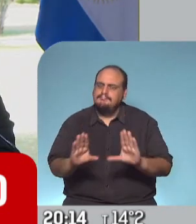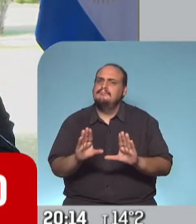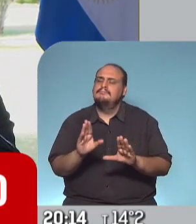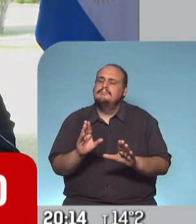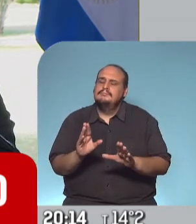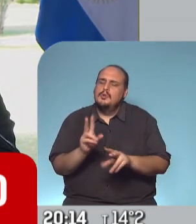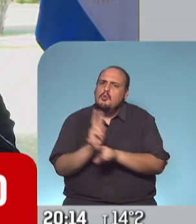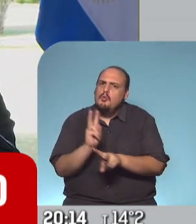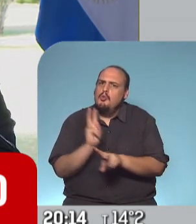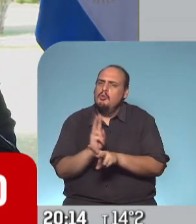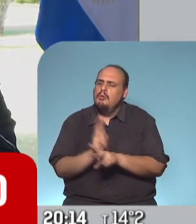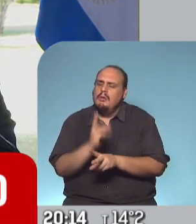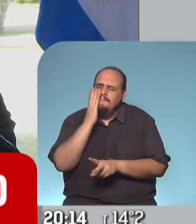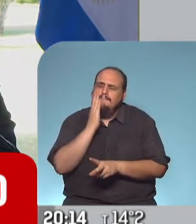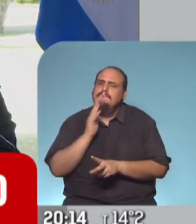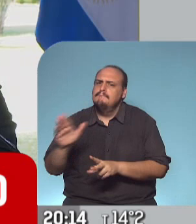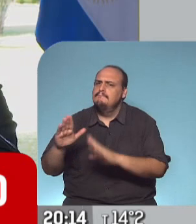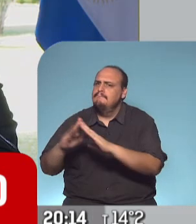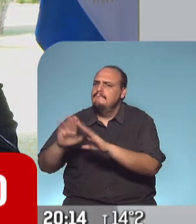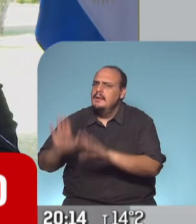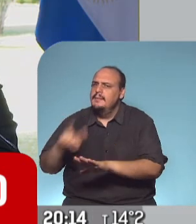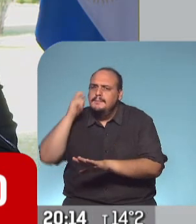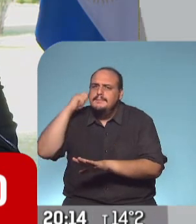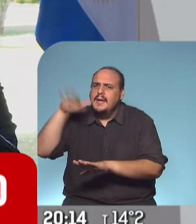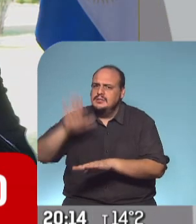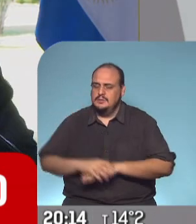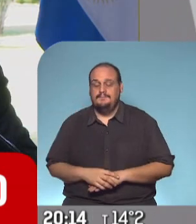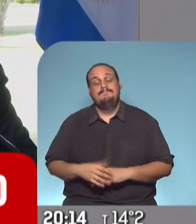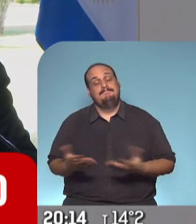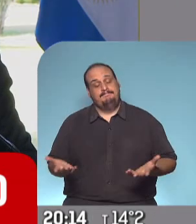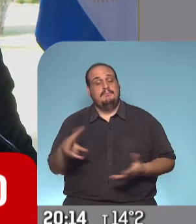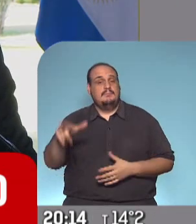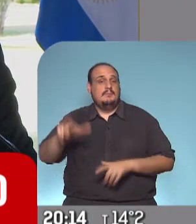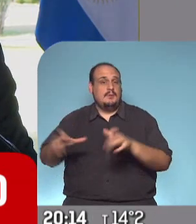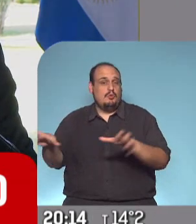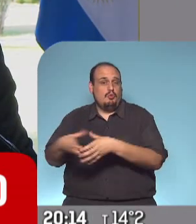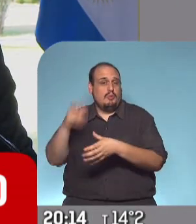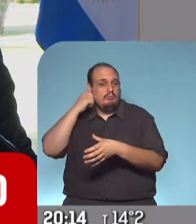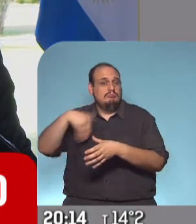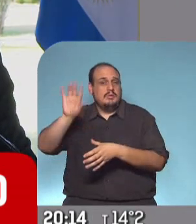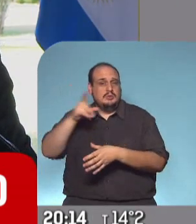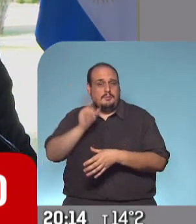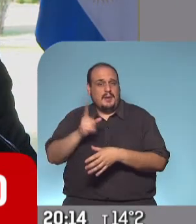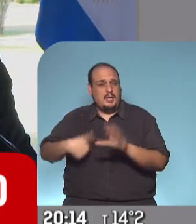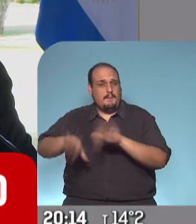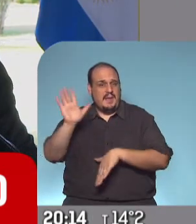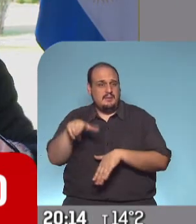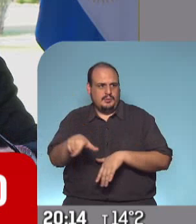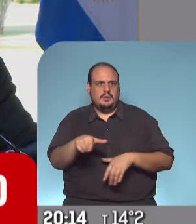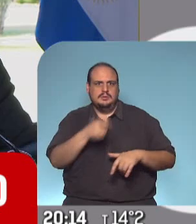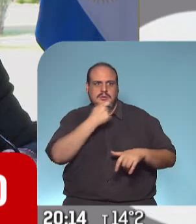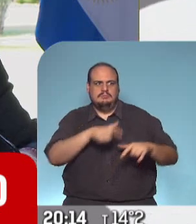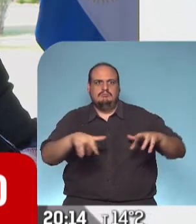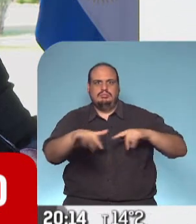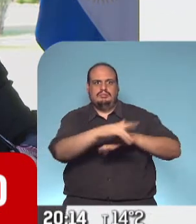casas a esa población mayor. Claro, porque es la población que corre el mayor riesgo con esta apertura que se va a empezar a